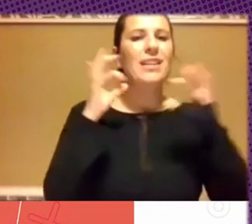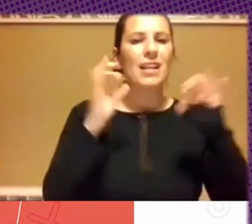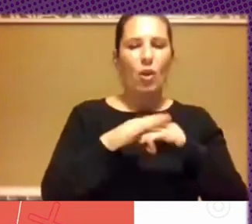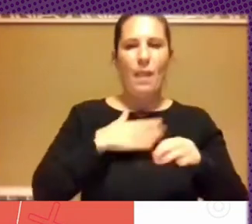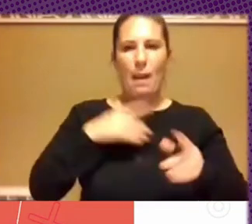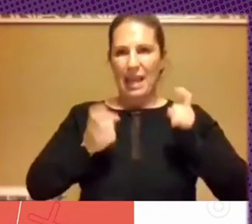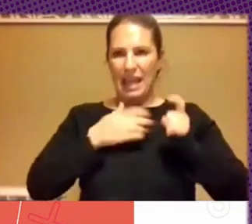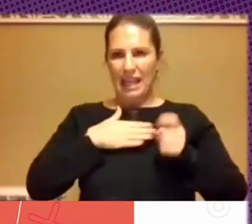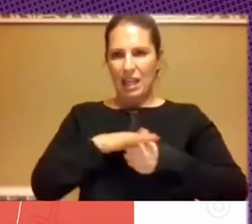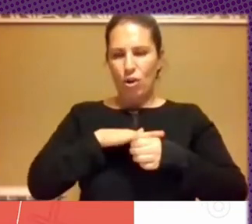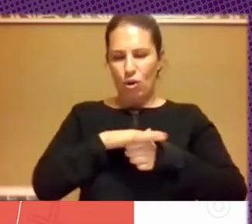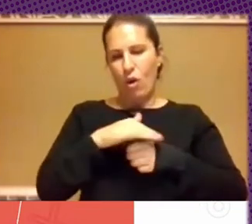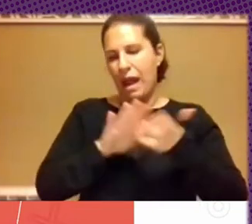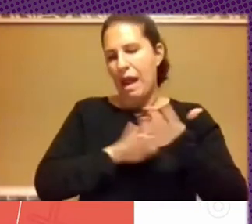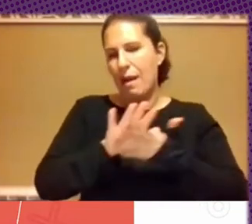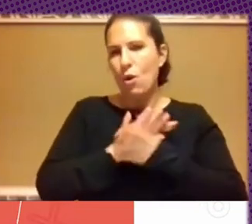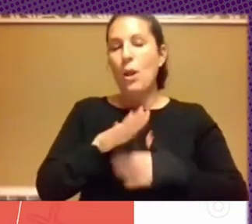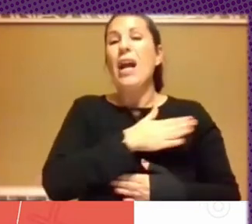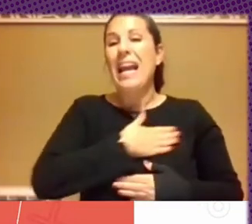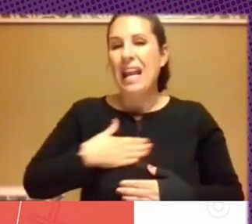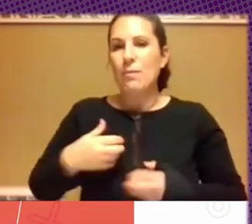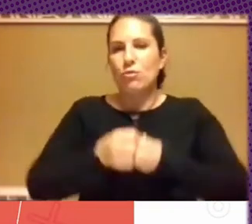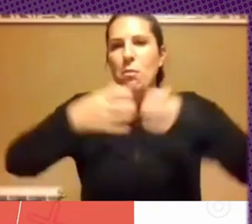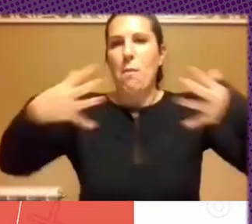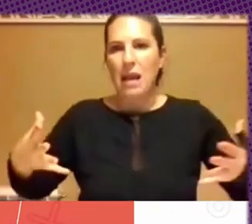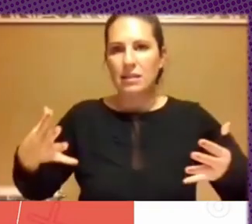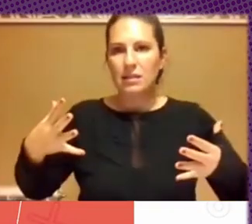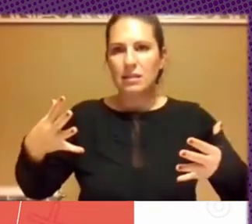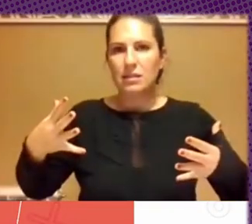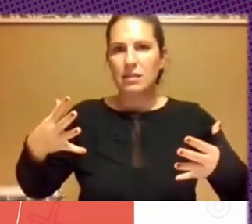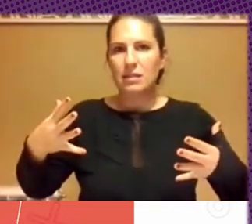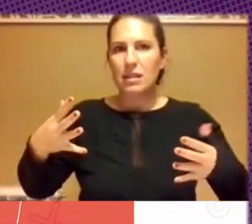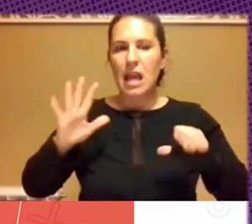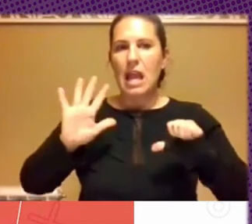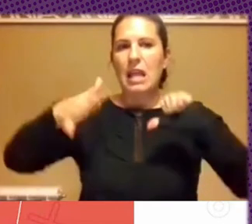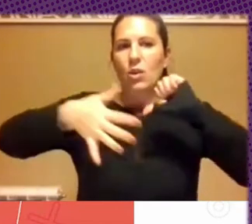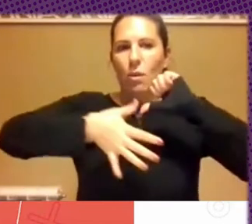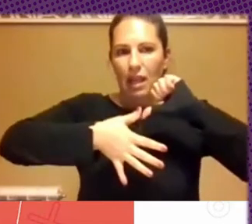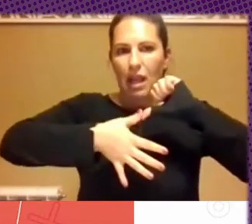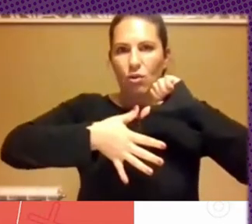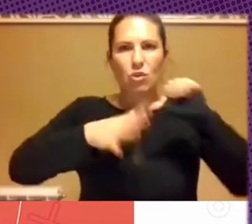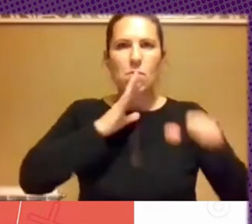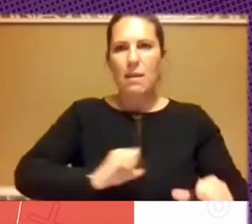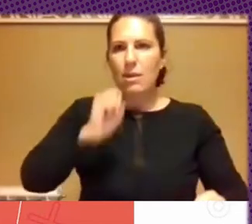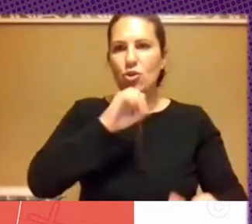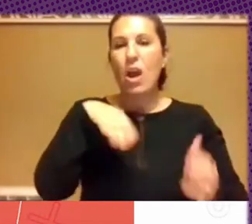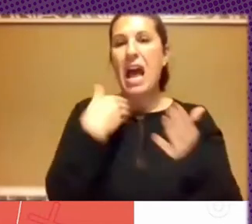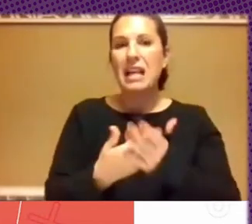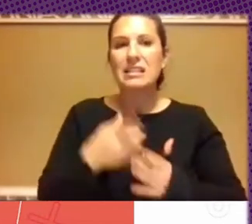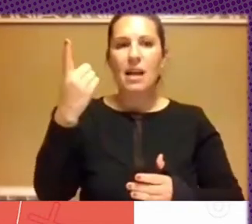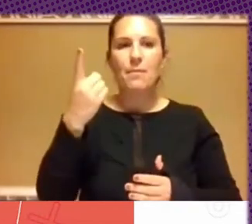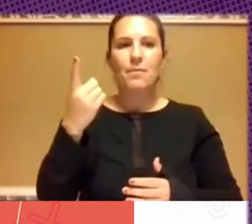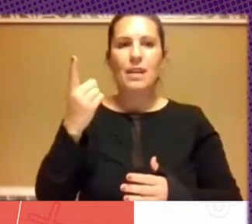queremos extenderlo y hacerlo en el contexto latinoamericano eso sería maravilloso e incluso a nivel hispanoamérica si el